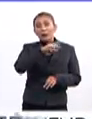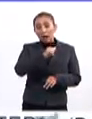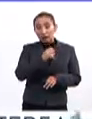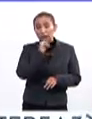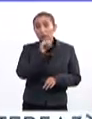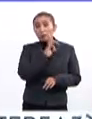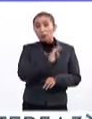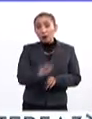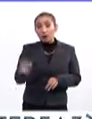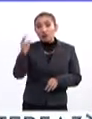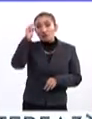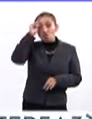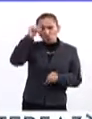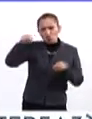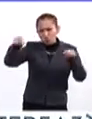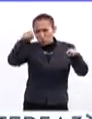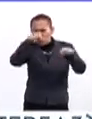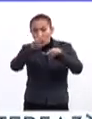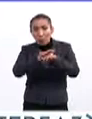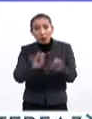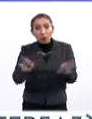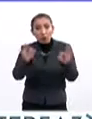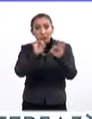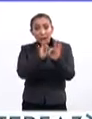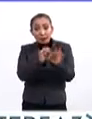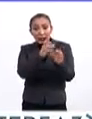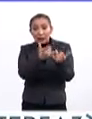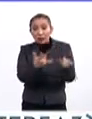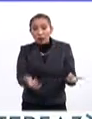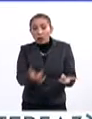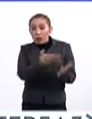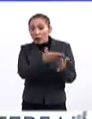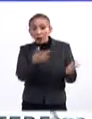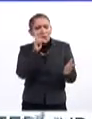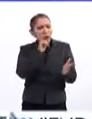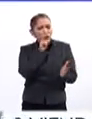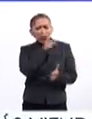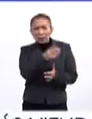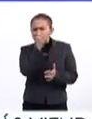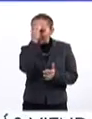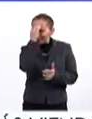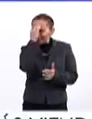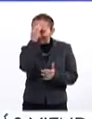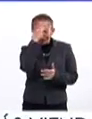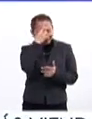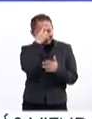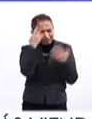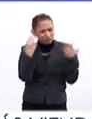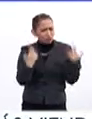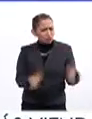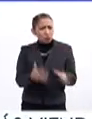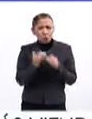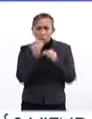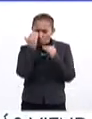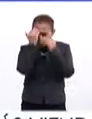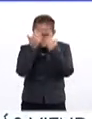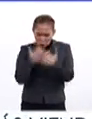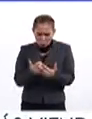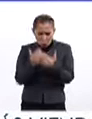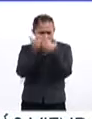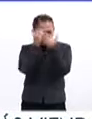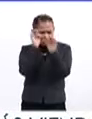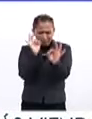Incluso puedo decir de los intelectuales más importantes en la historia del hombre. Era una mujer de un pensamiento tan elaborado,